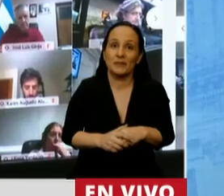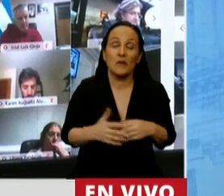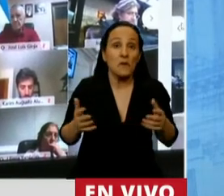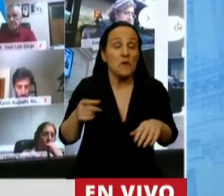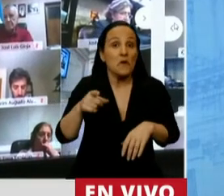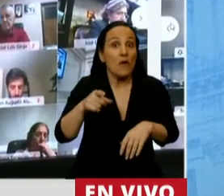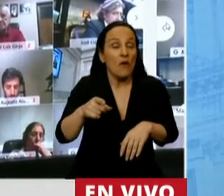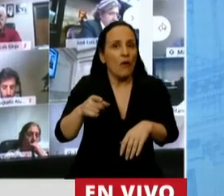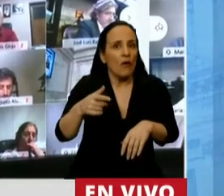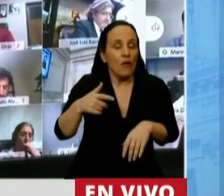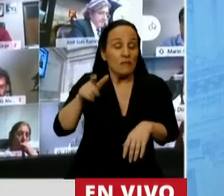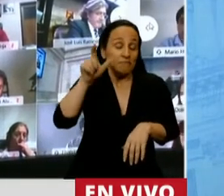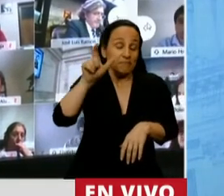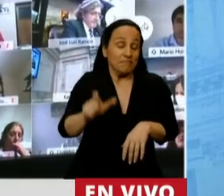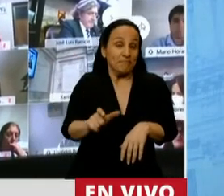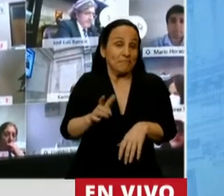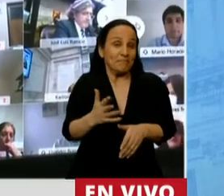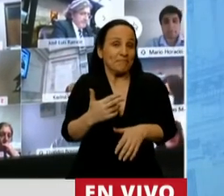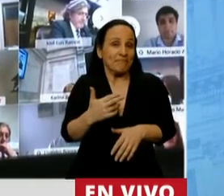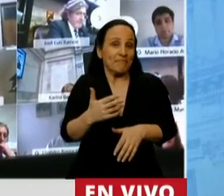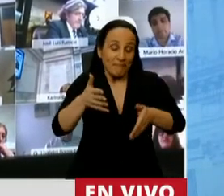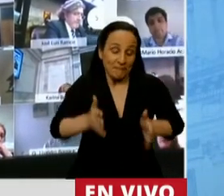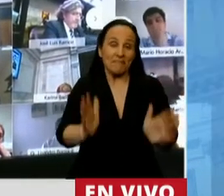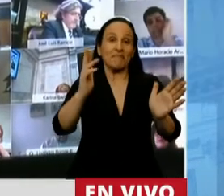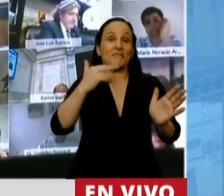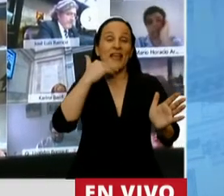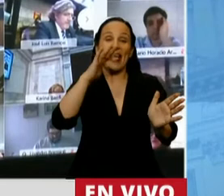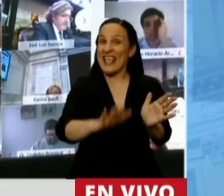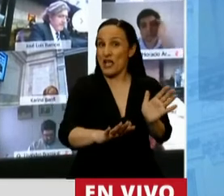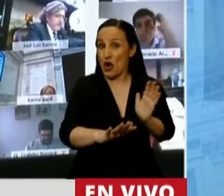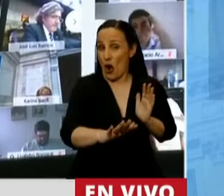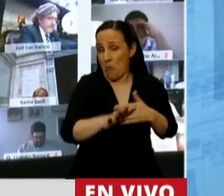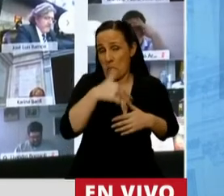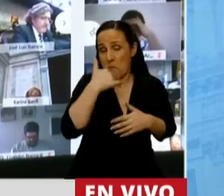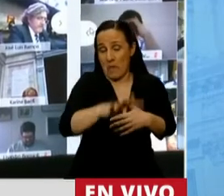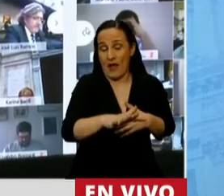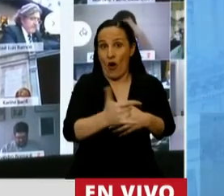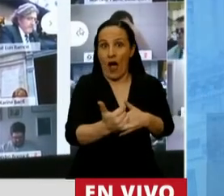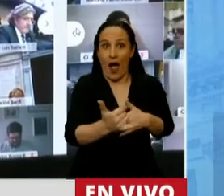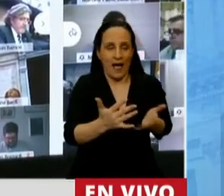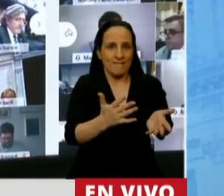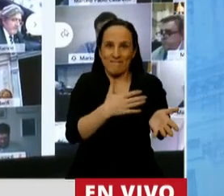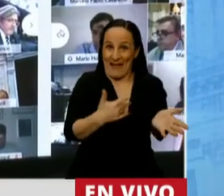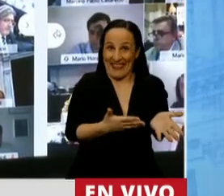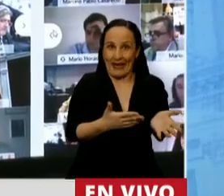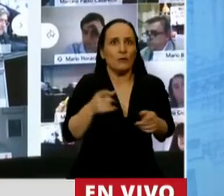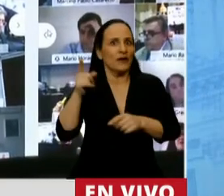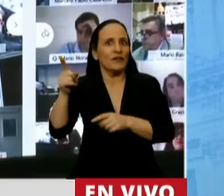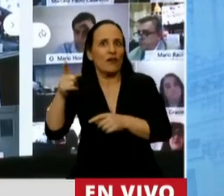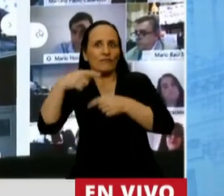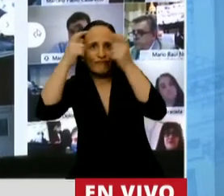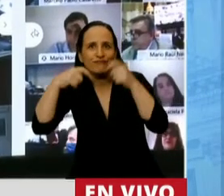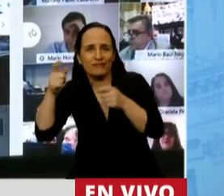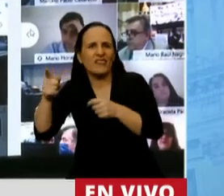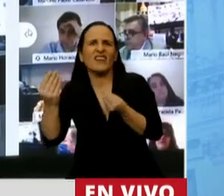Cuando uno tiene un hijo, se convierte en madre. Ellas se tuvieron que convertir en madres de sus